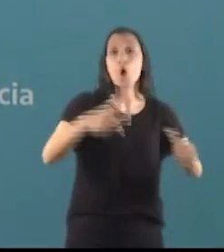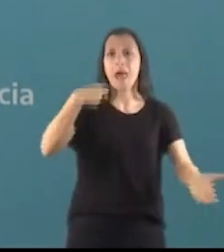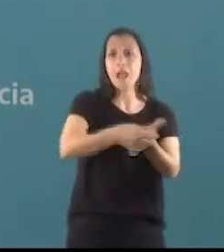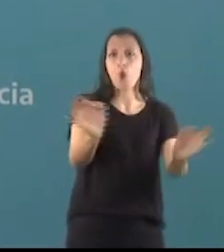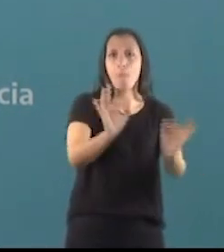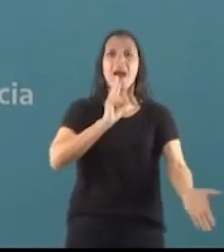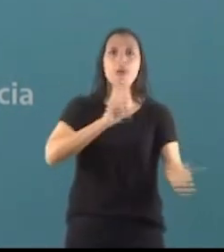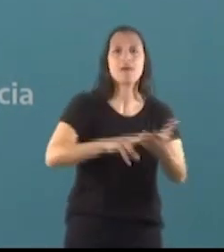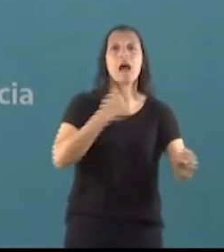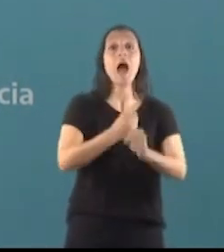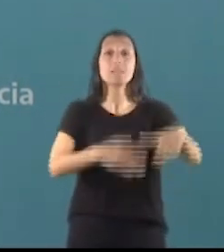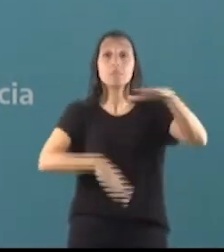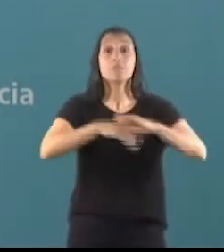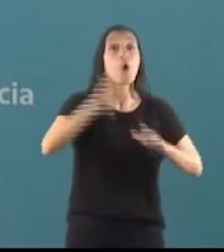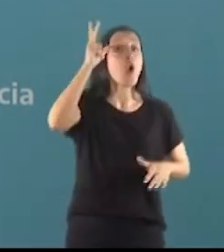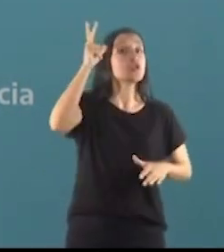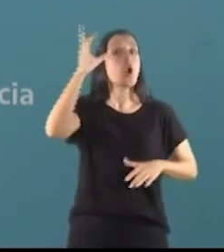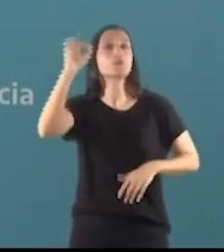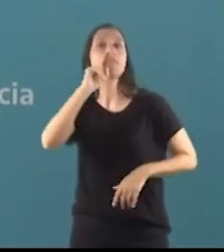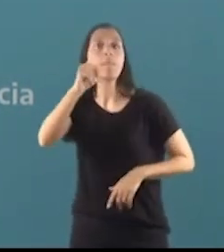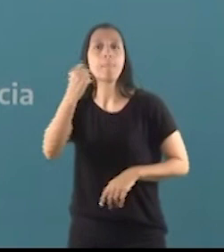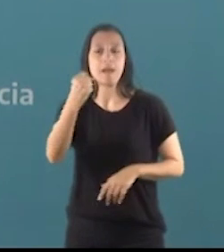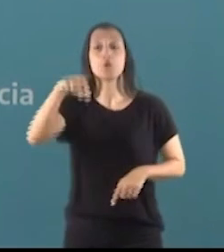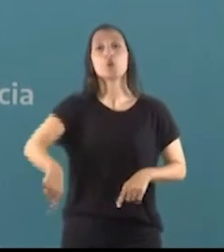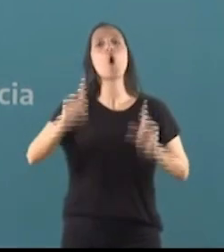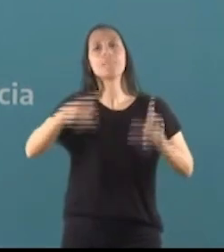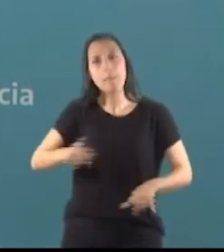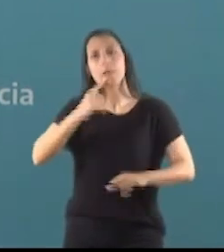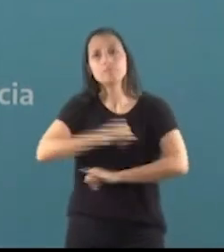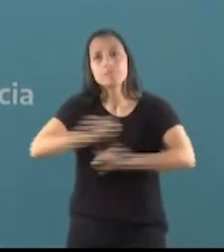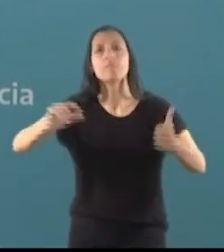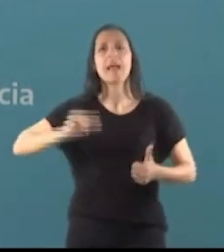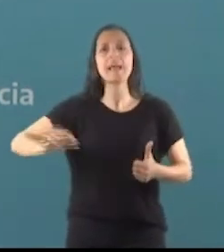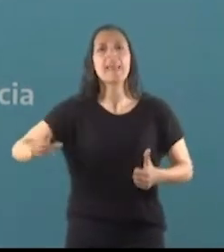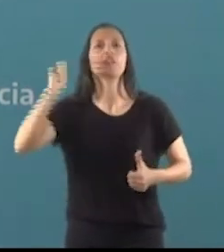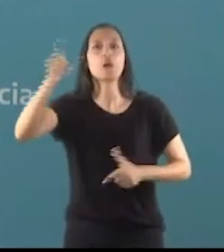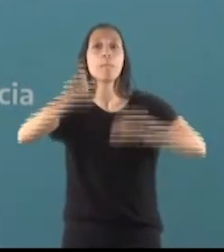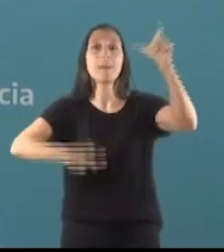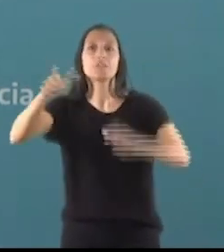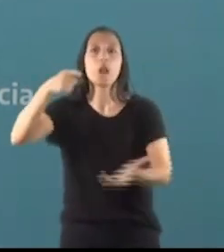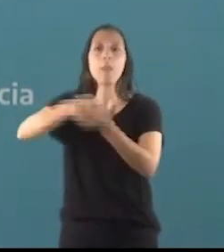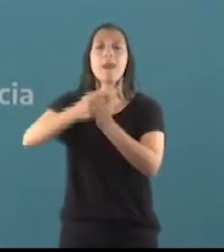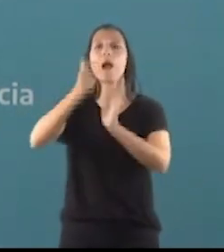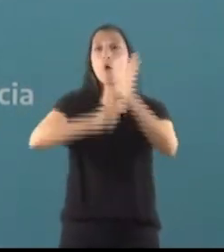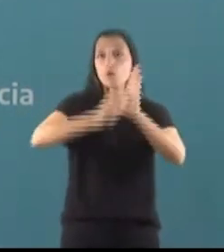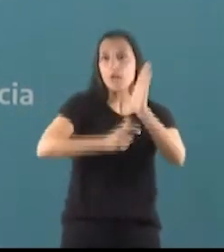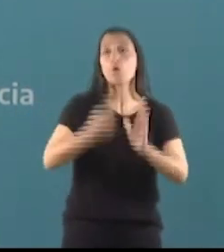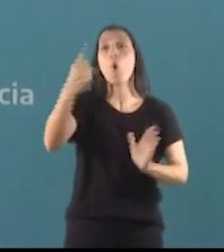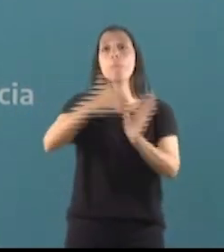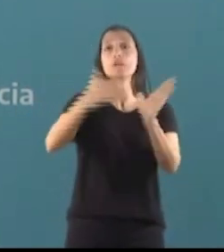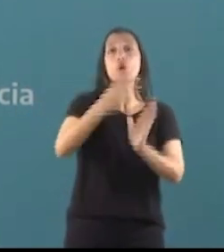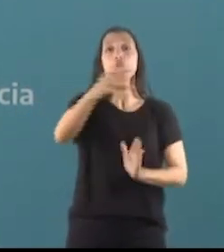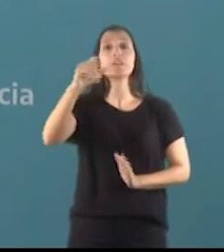880.000 pesos. Hoy también se anunciaron créditos blandos a monotributistas. 1.200.000 personas